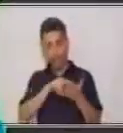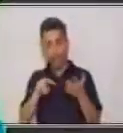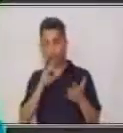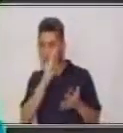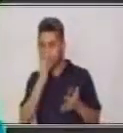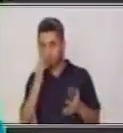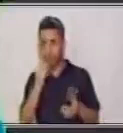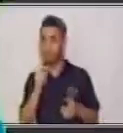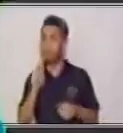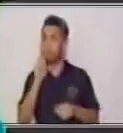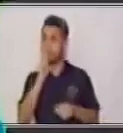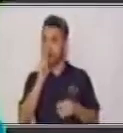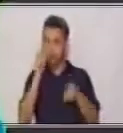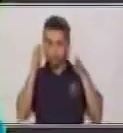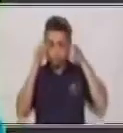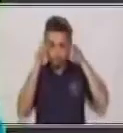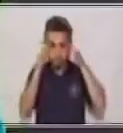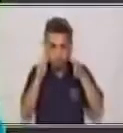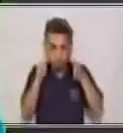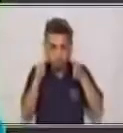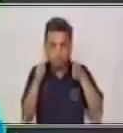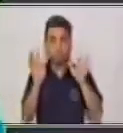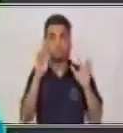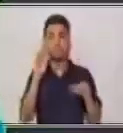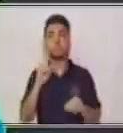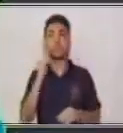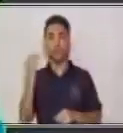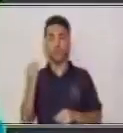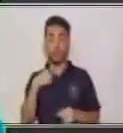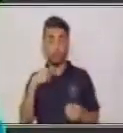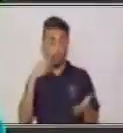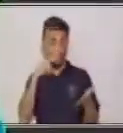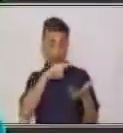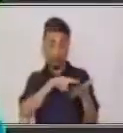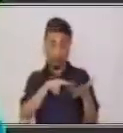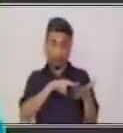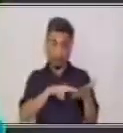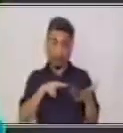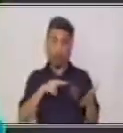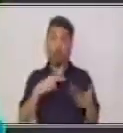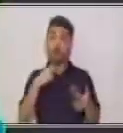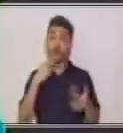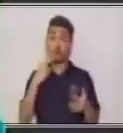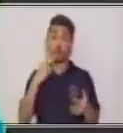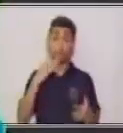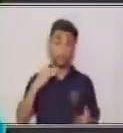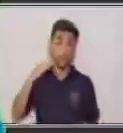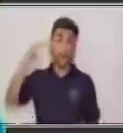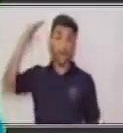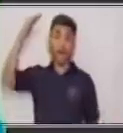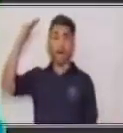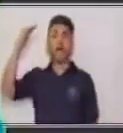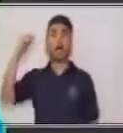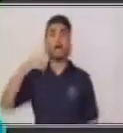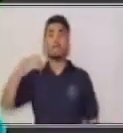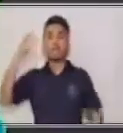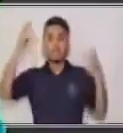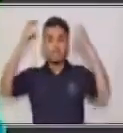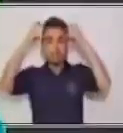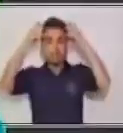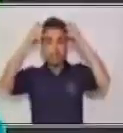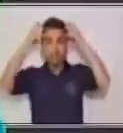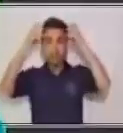concentración. ¿Por qué razón? Porque cuando estamos leyendo en voz alta, nuestro cerebro está pensando